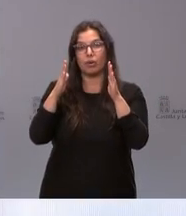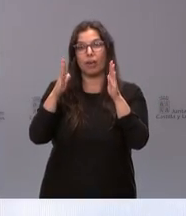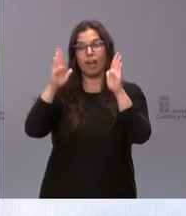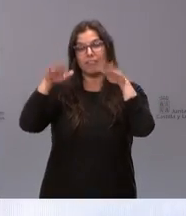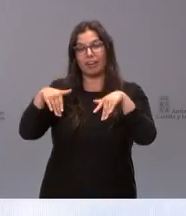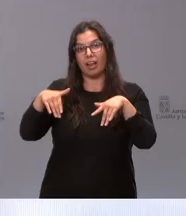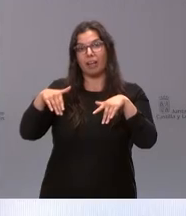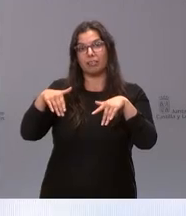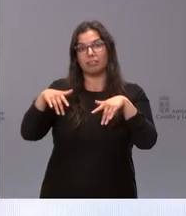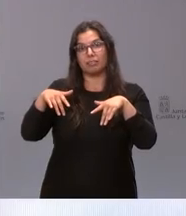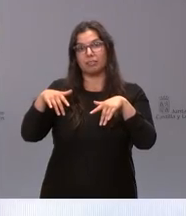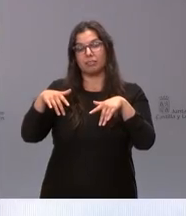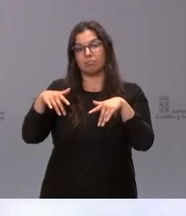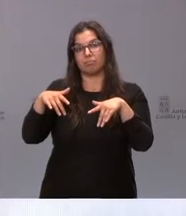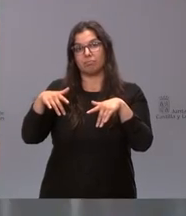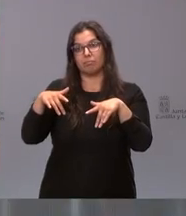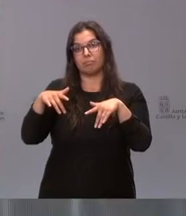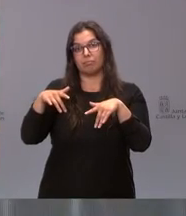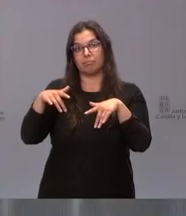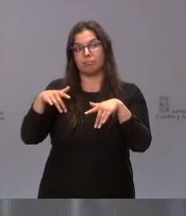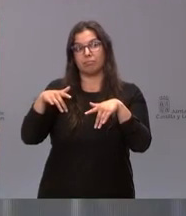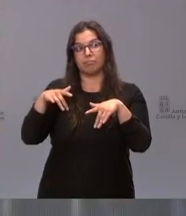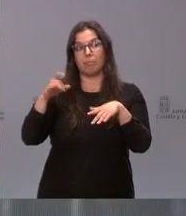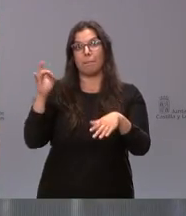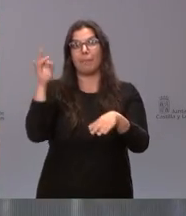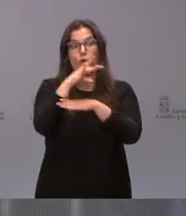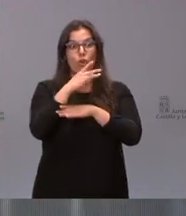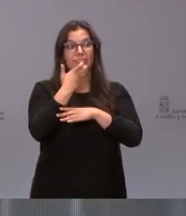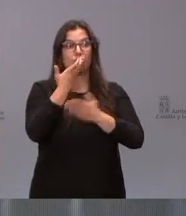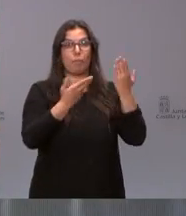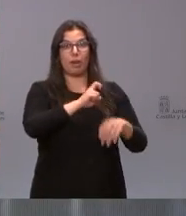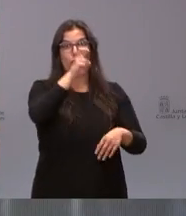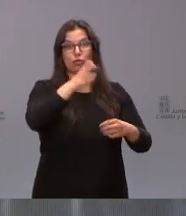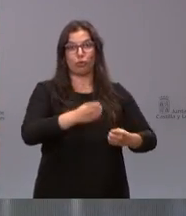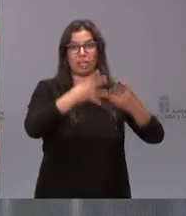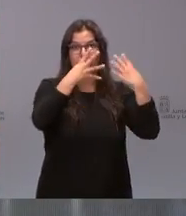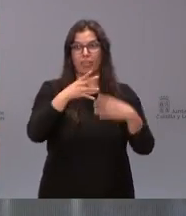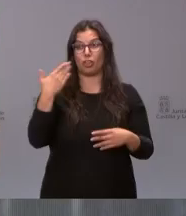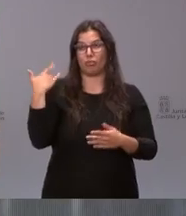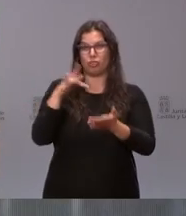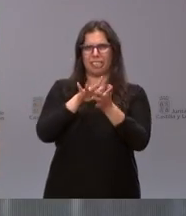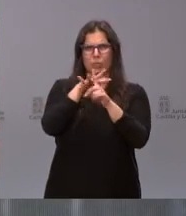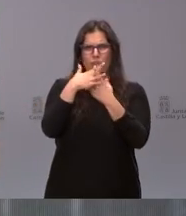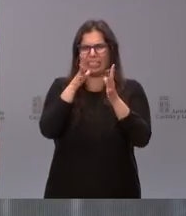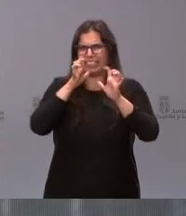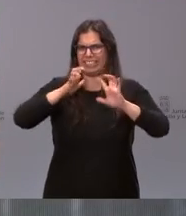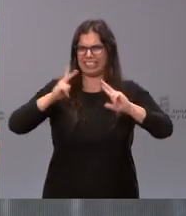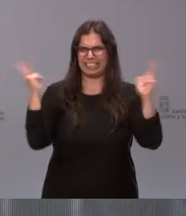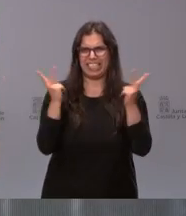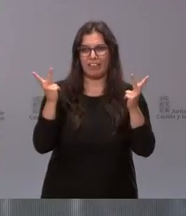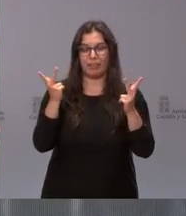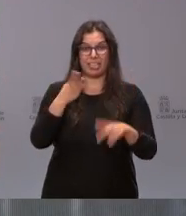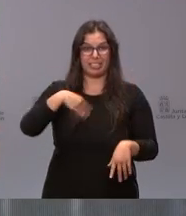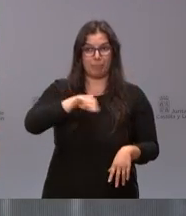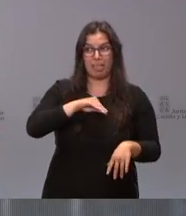que en otros edificios lo que fue una situación crítica en toda España en el